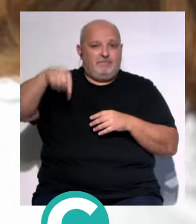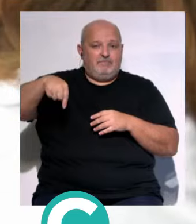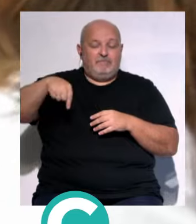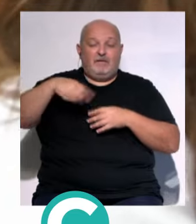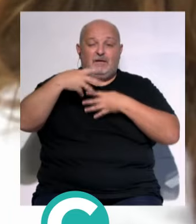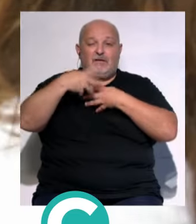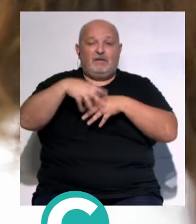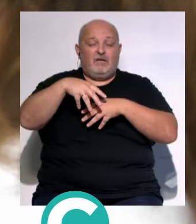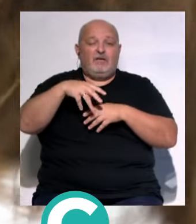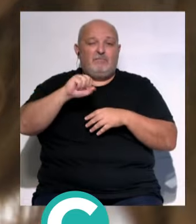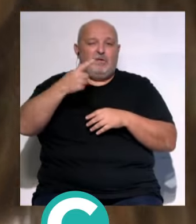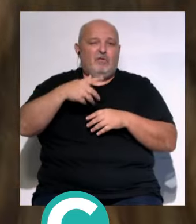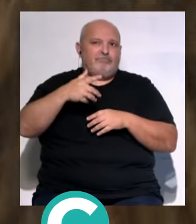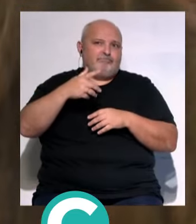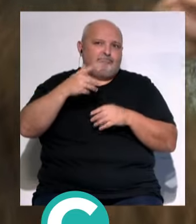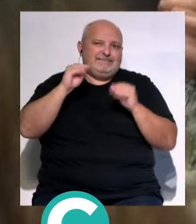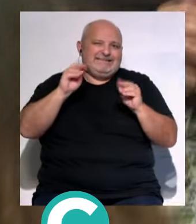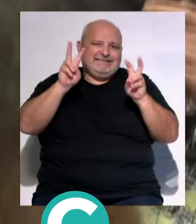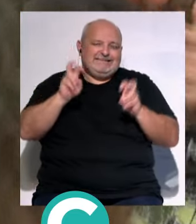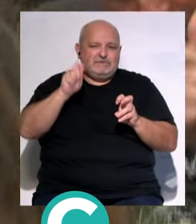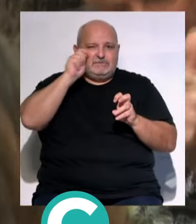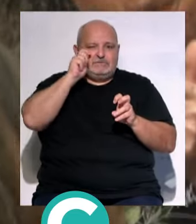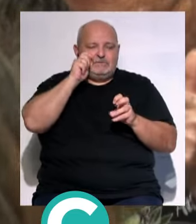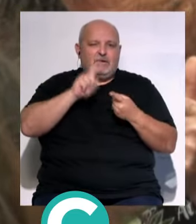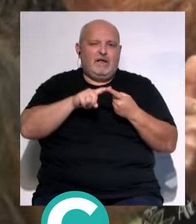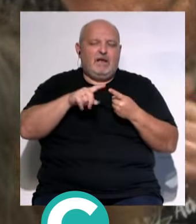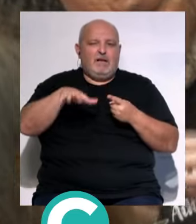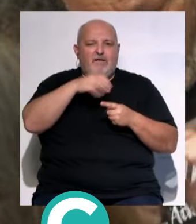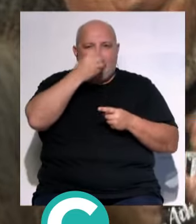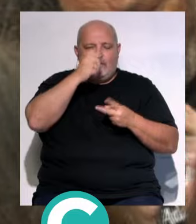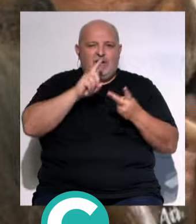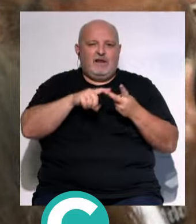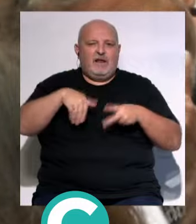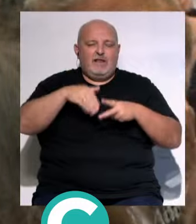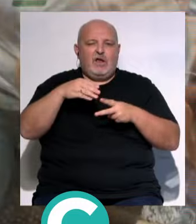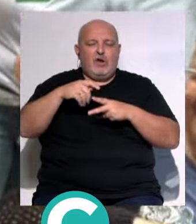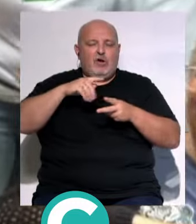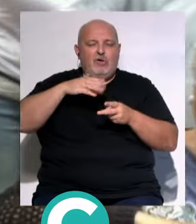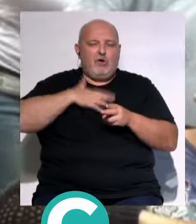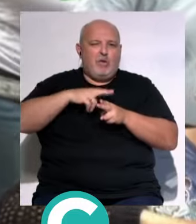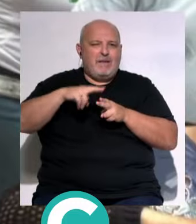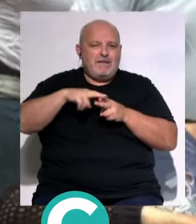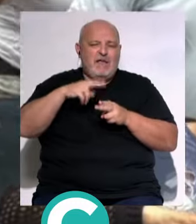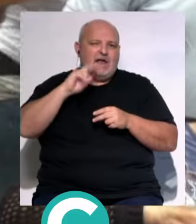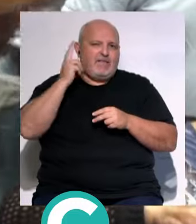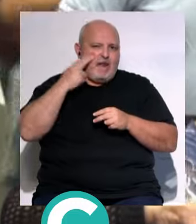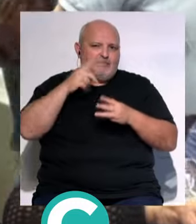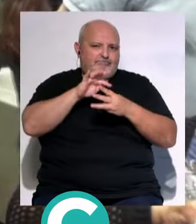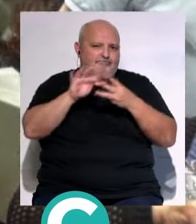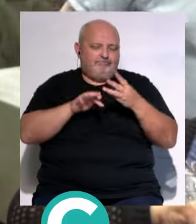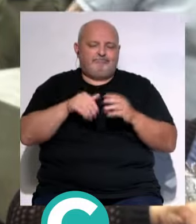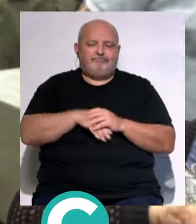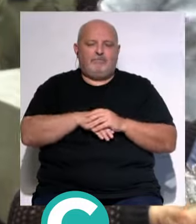La manifestación transitó por lugares marcadamente turísticos... ...como la Plaza de las Flores, la Calle Compañía... ...de Catedral, además de